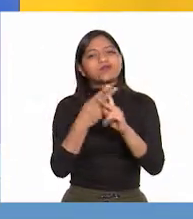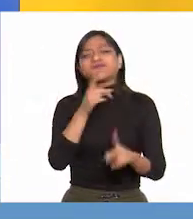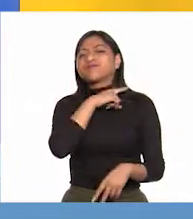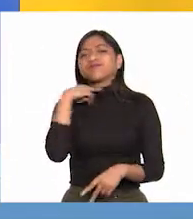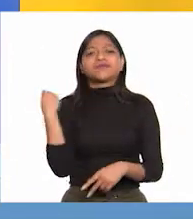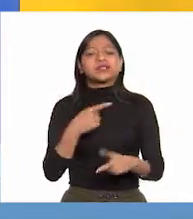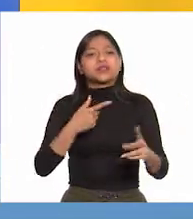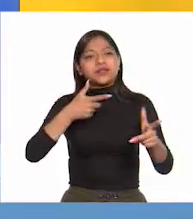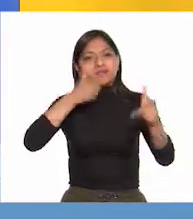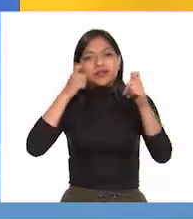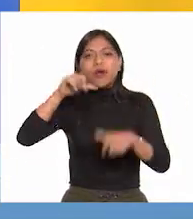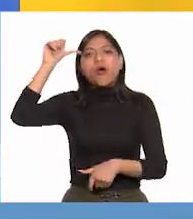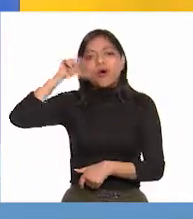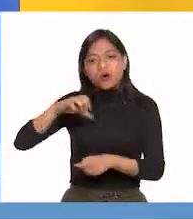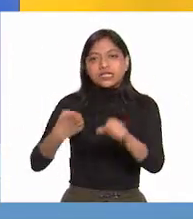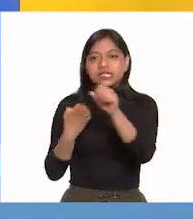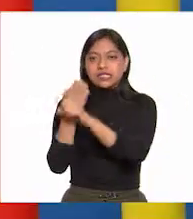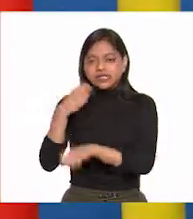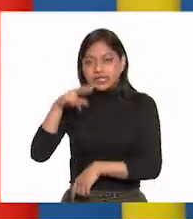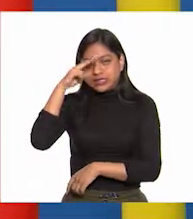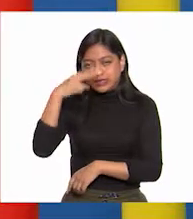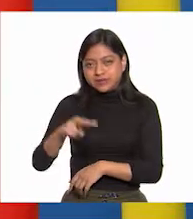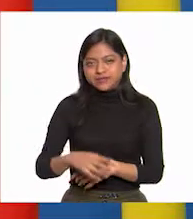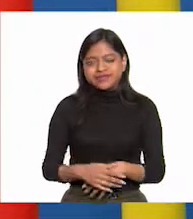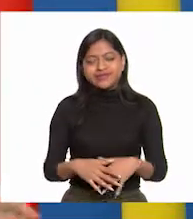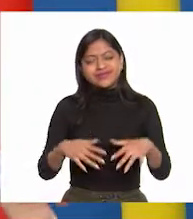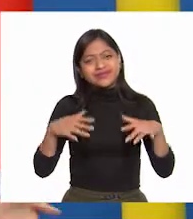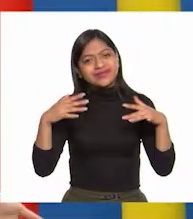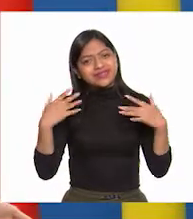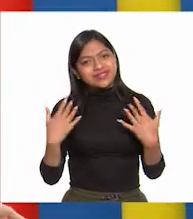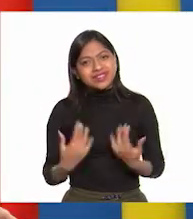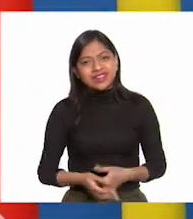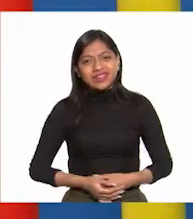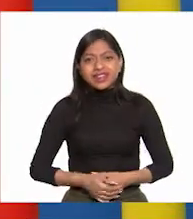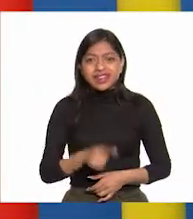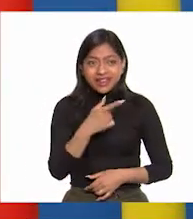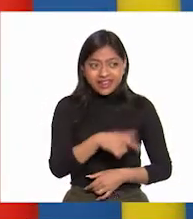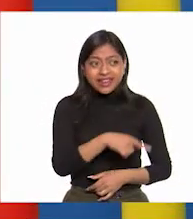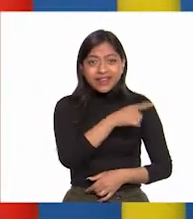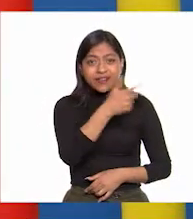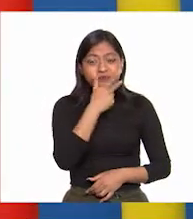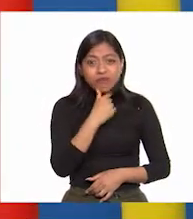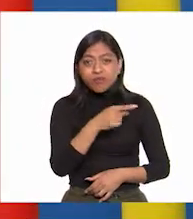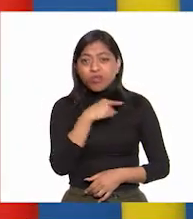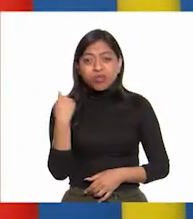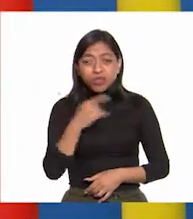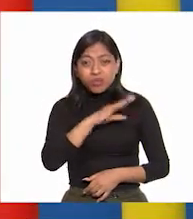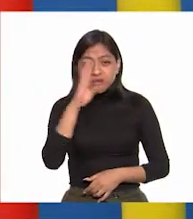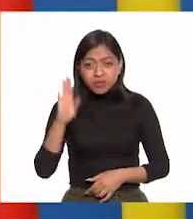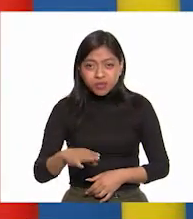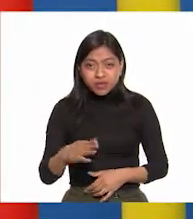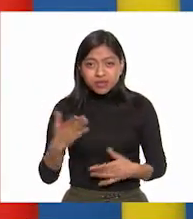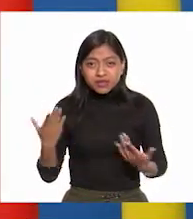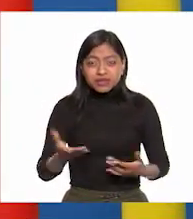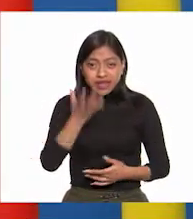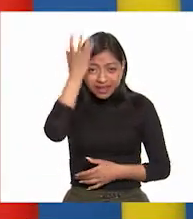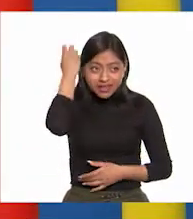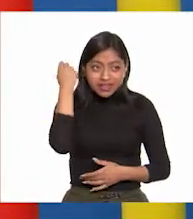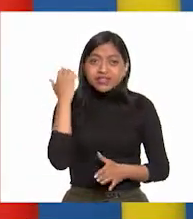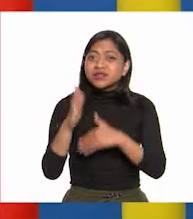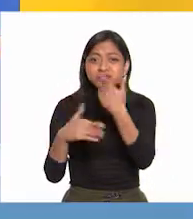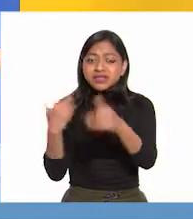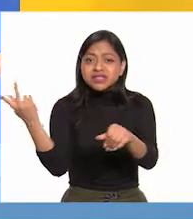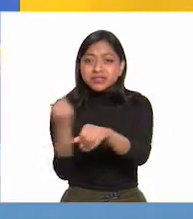Ecatepec, hoy Estado de México. ¡Ay, maestra! ¿Y entonces qué pasó cuando asesinaron a José María Morelos?